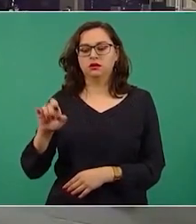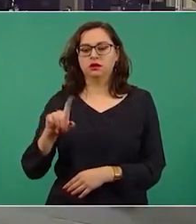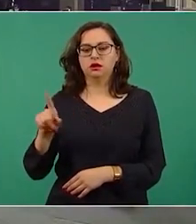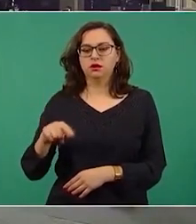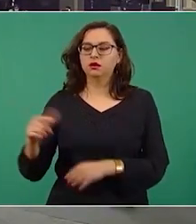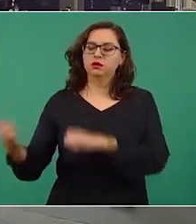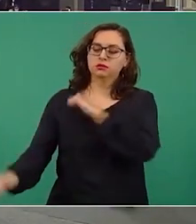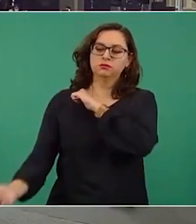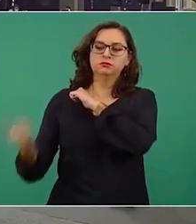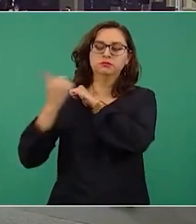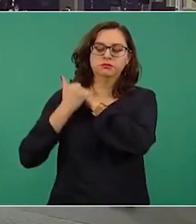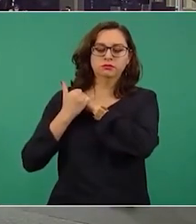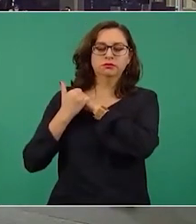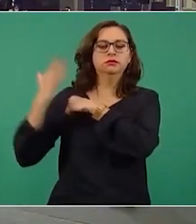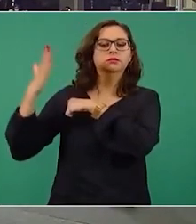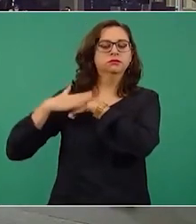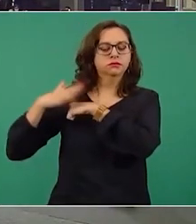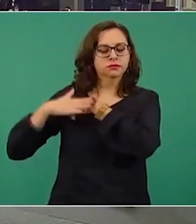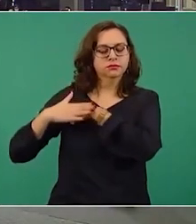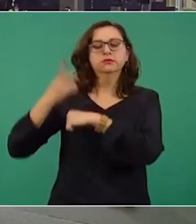de que